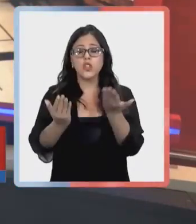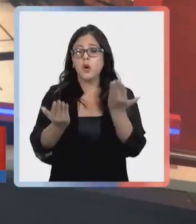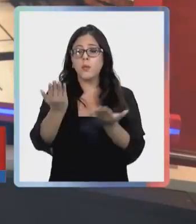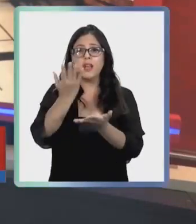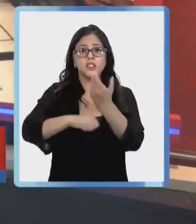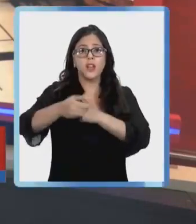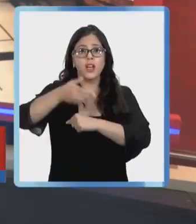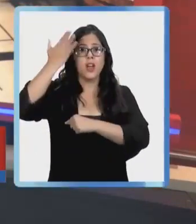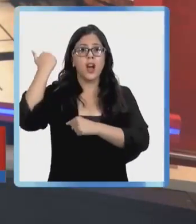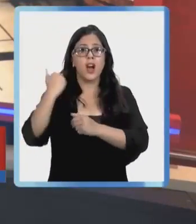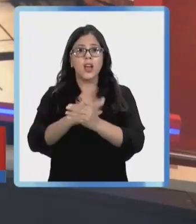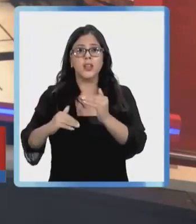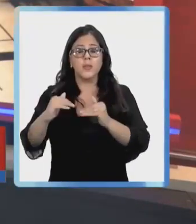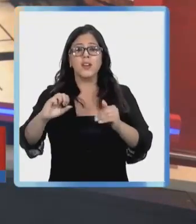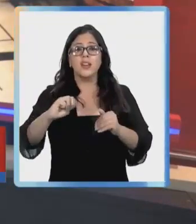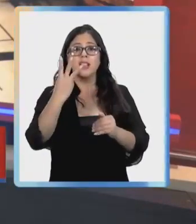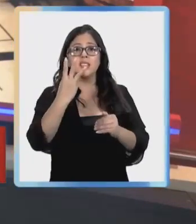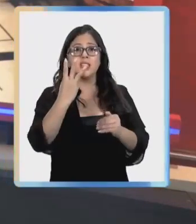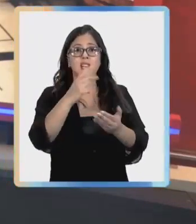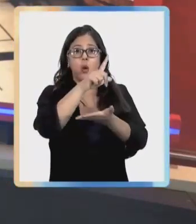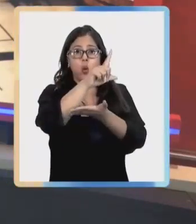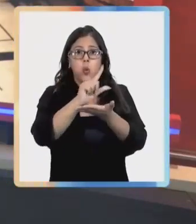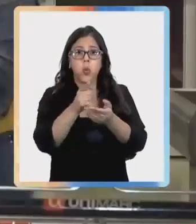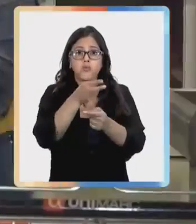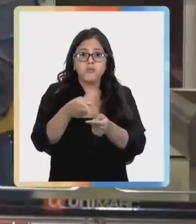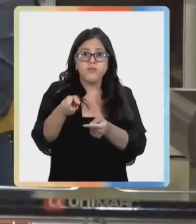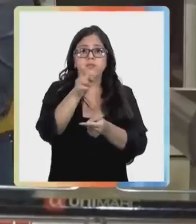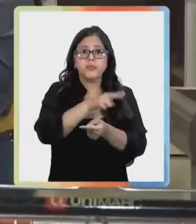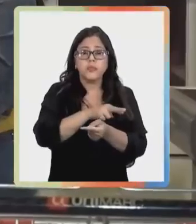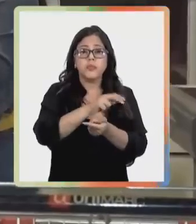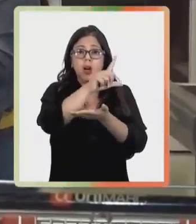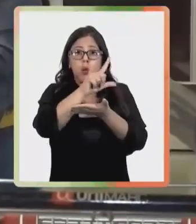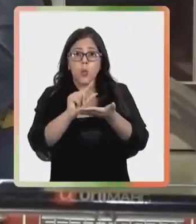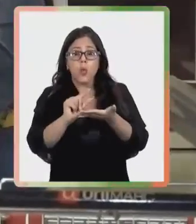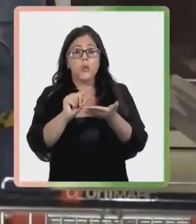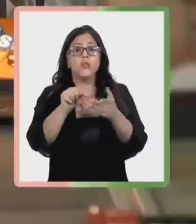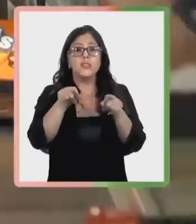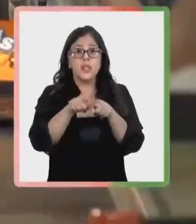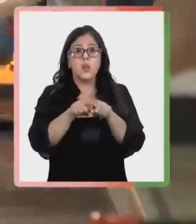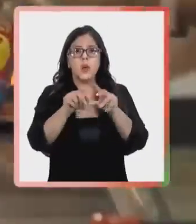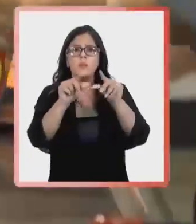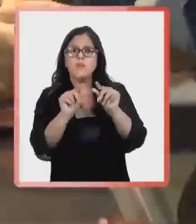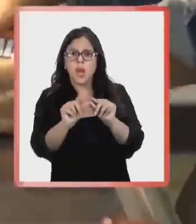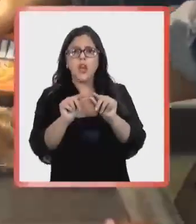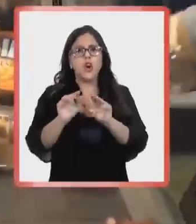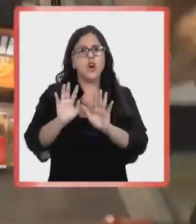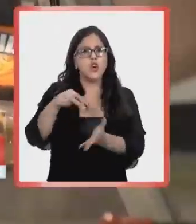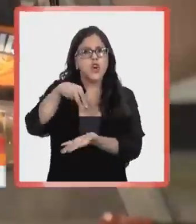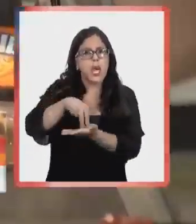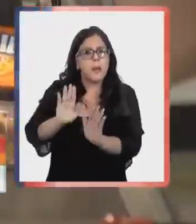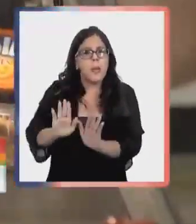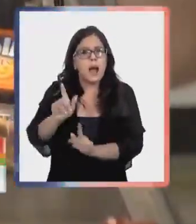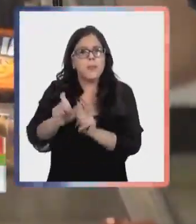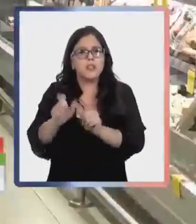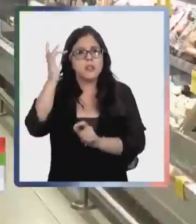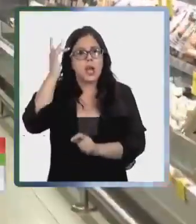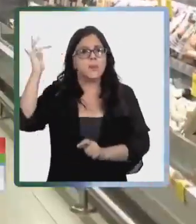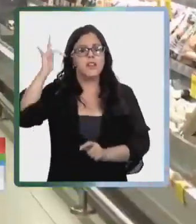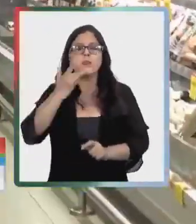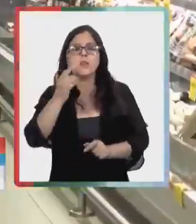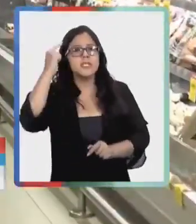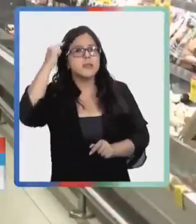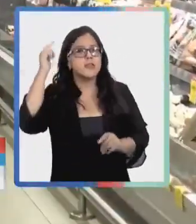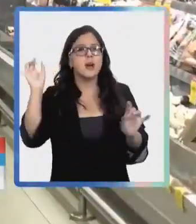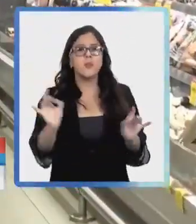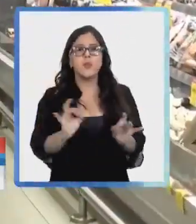del año anterior, por lo que anota su tercera baja consecutiva. El descenso, sin embargo, fue menor de lo que esperaban los expertos, porque se